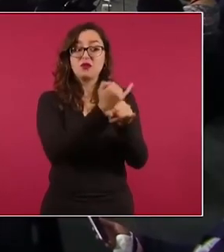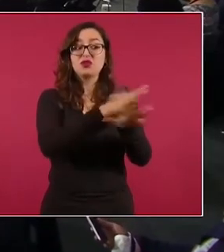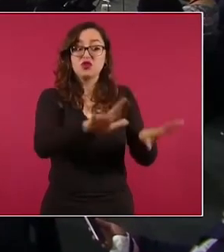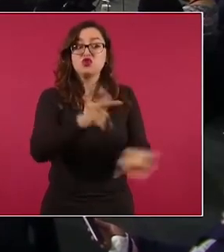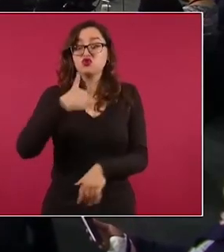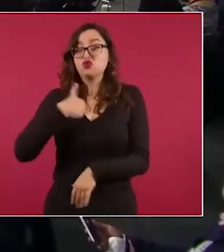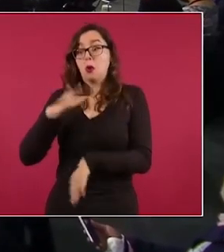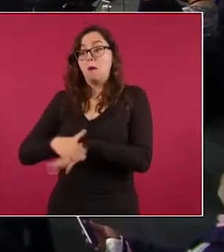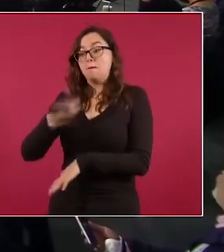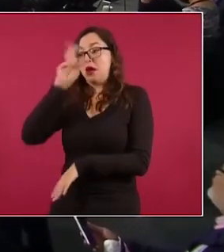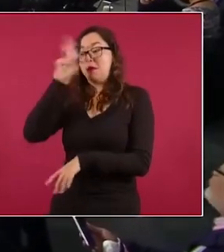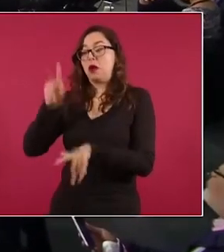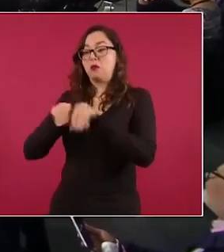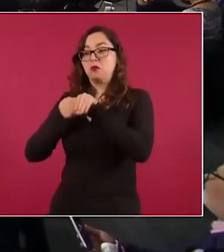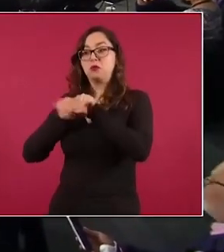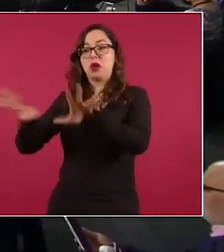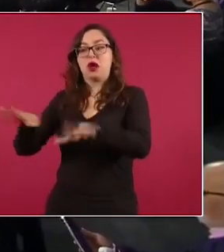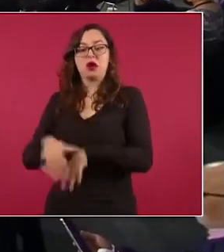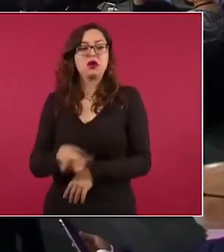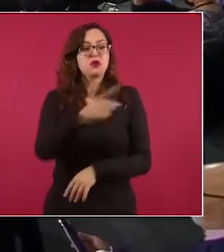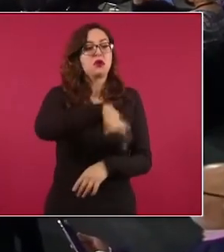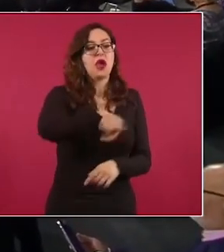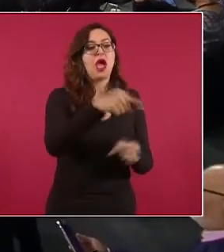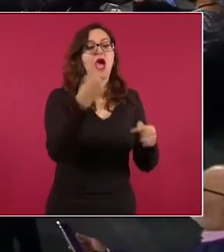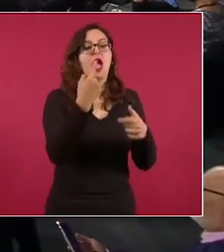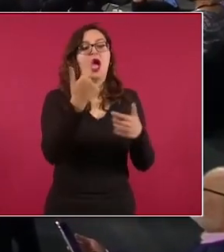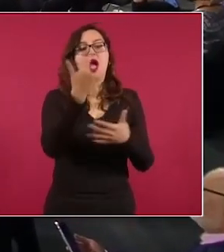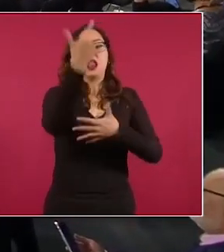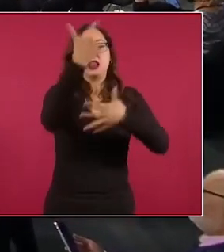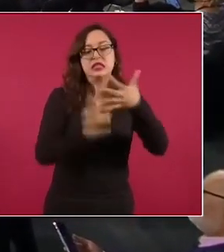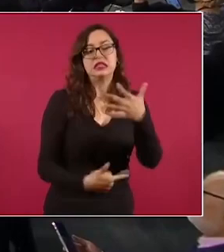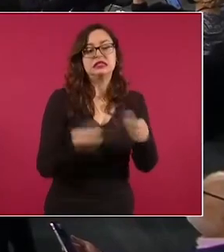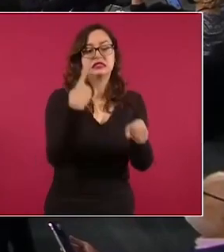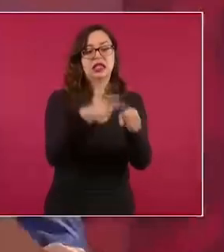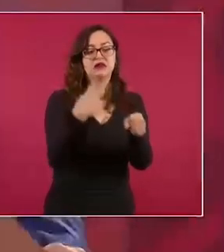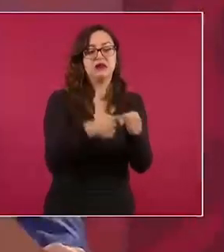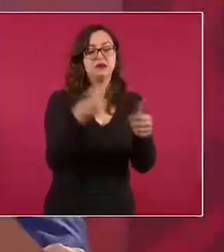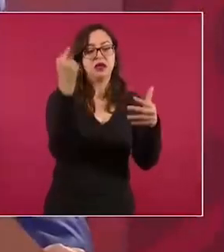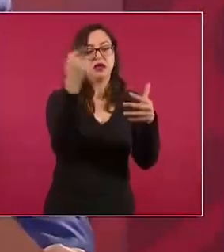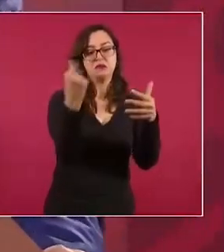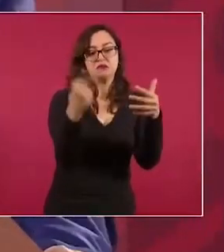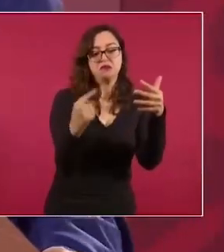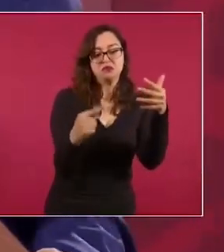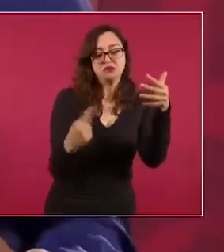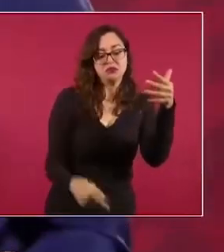faltó? ¿Qué faltó? Porque tengo otros achaques y que ya estoy chocheando.